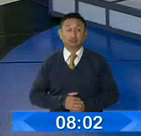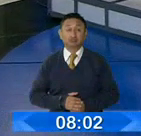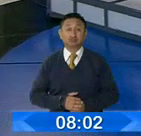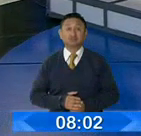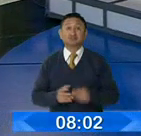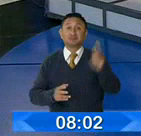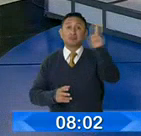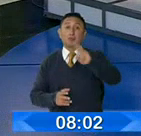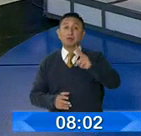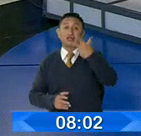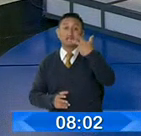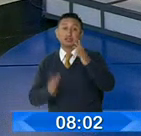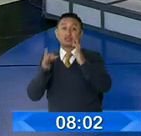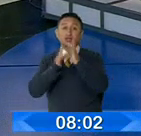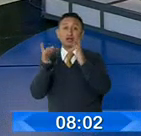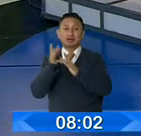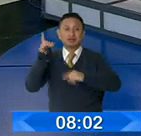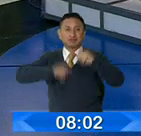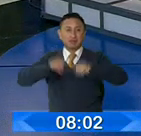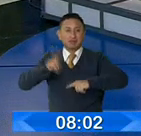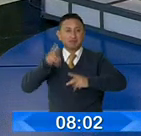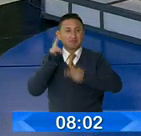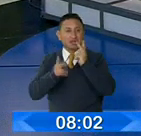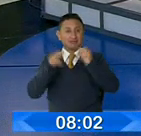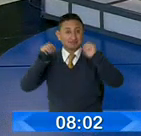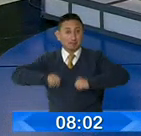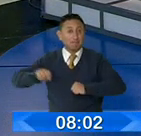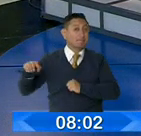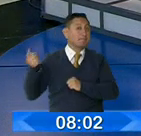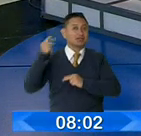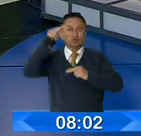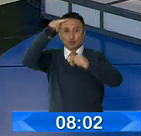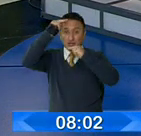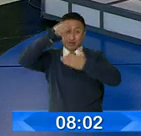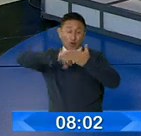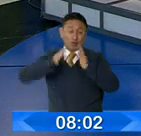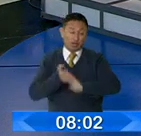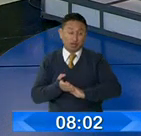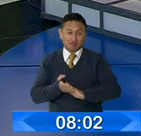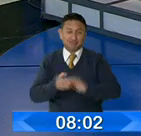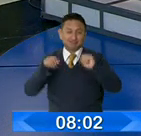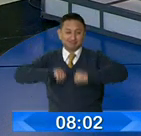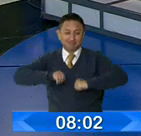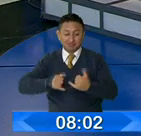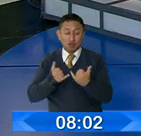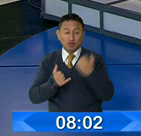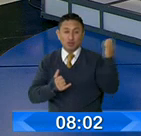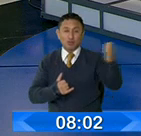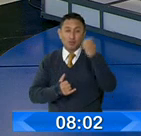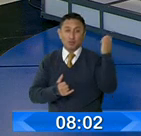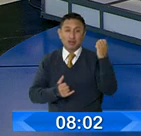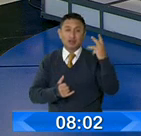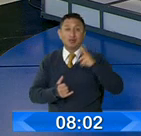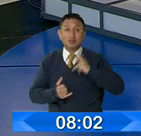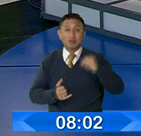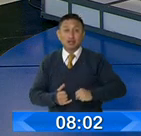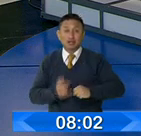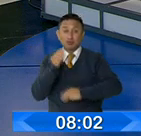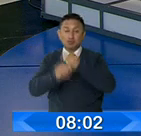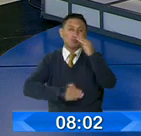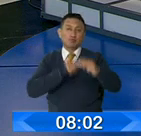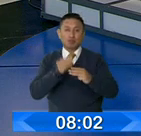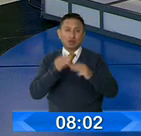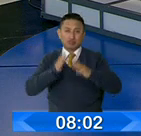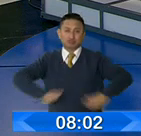Día viernes 3 de abril, amigos queridos vecinos, llega el primer noticiero de la comunidad en esta emergencia médica que el mundo